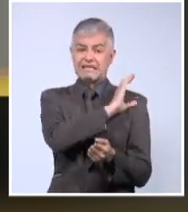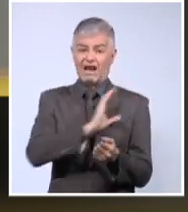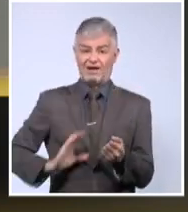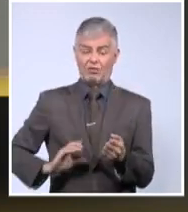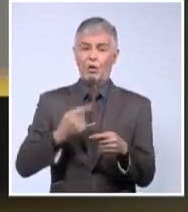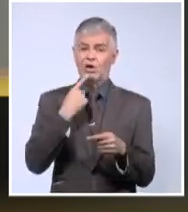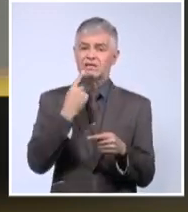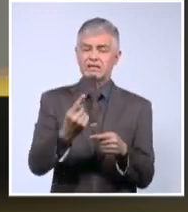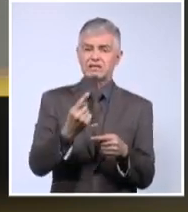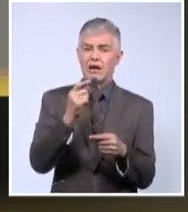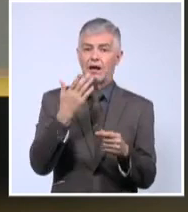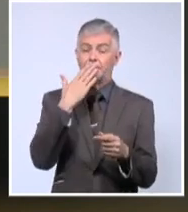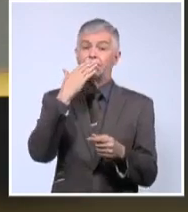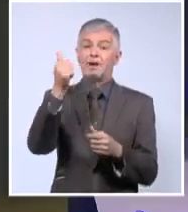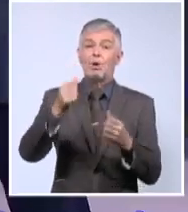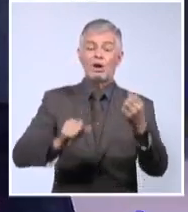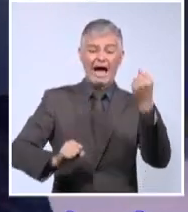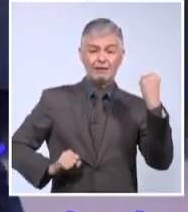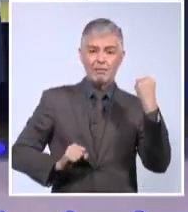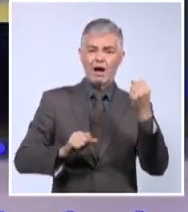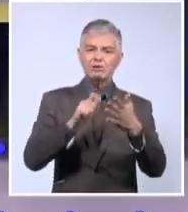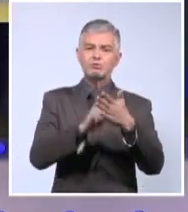la mejor arma de un hombre libre era su voto.